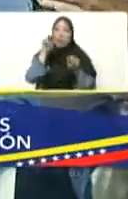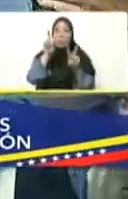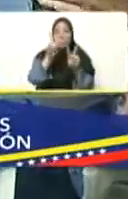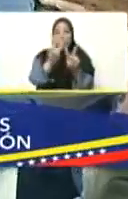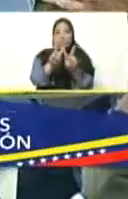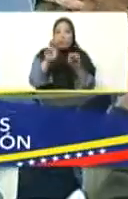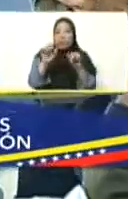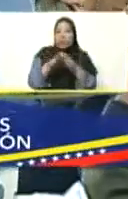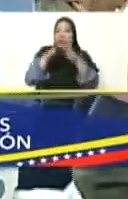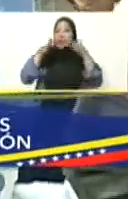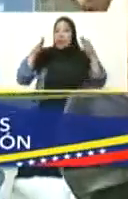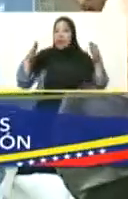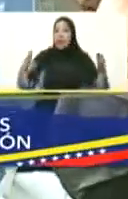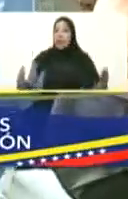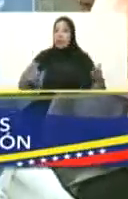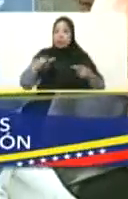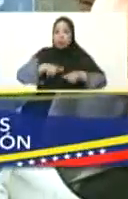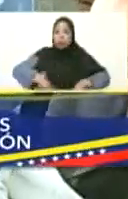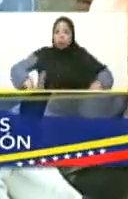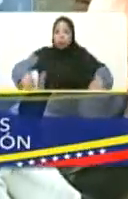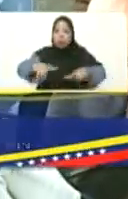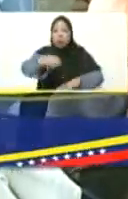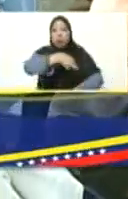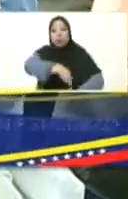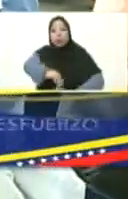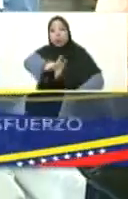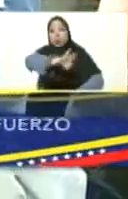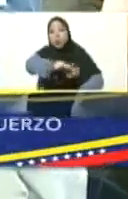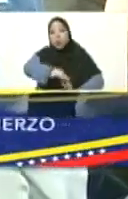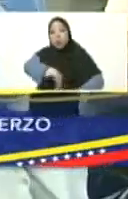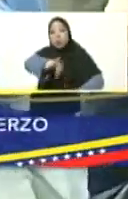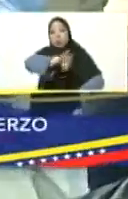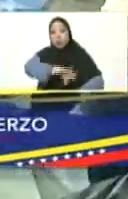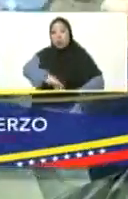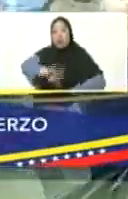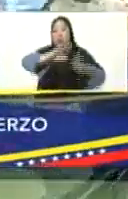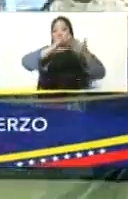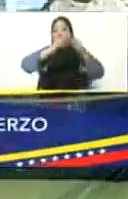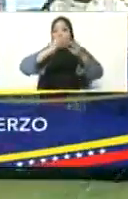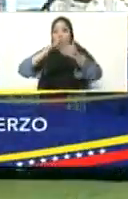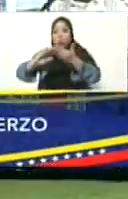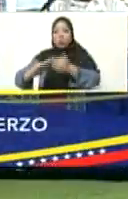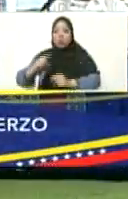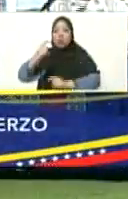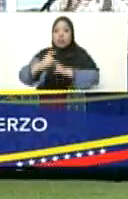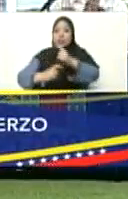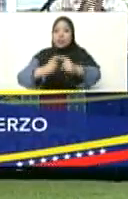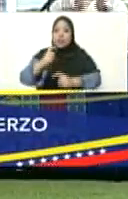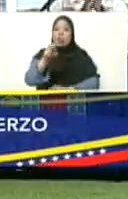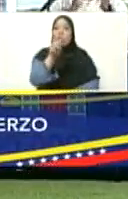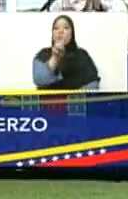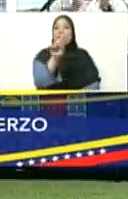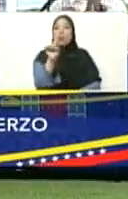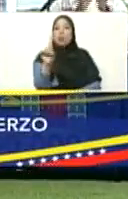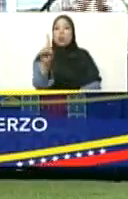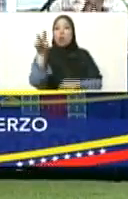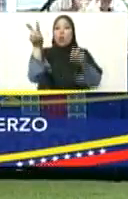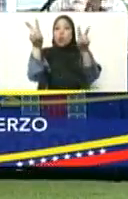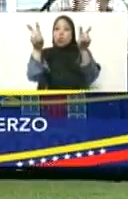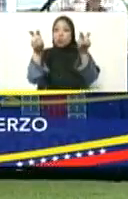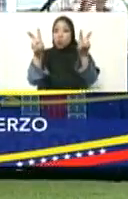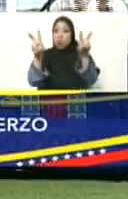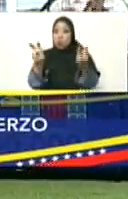sea el gran territorio del socialismo comunitario del siglo XXI en Venezuela. El nuevo